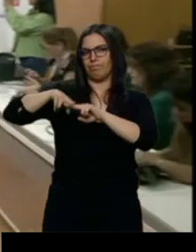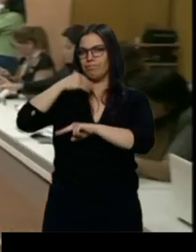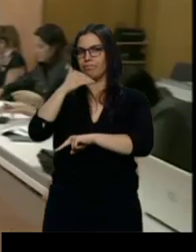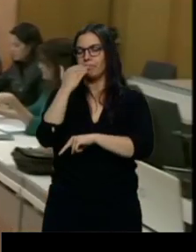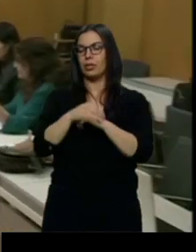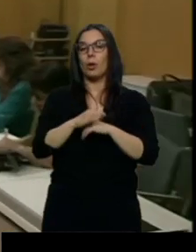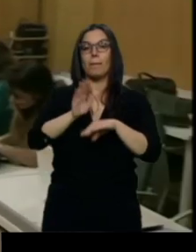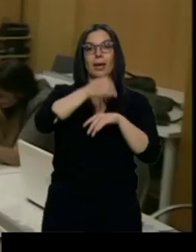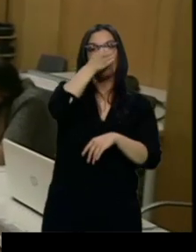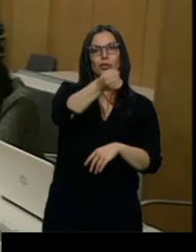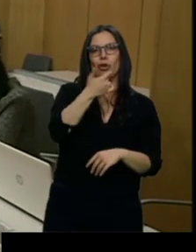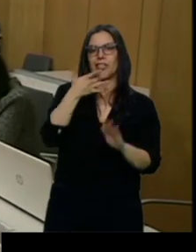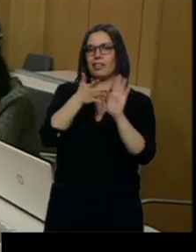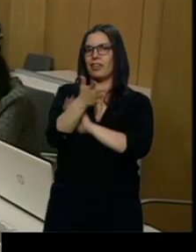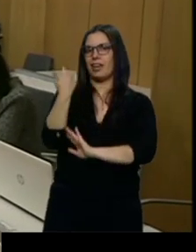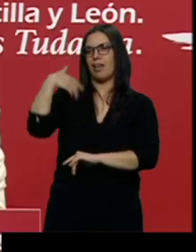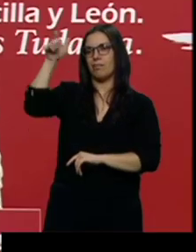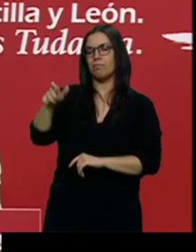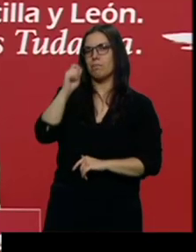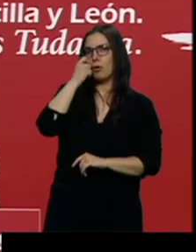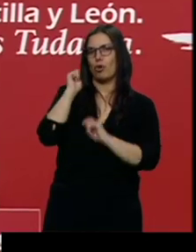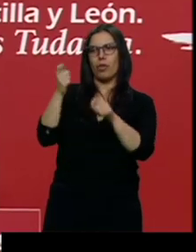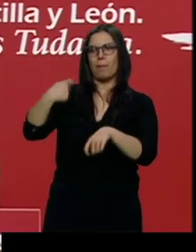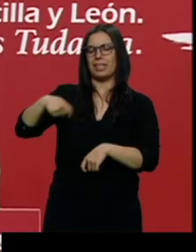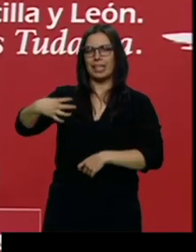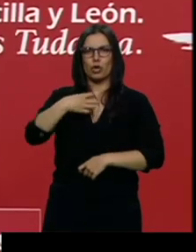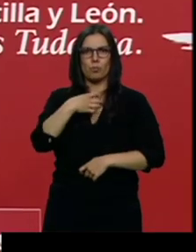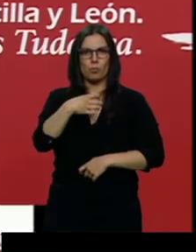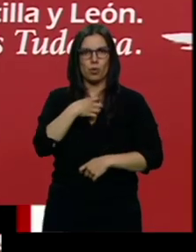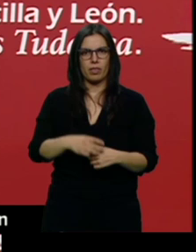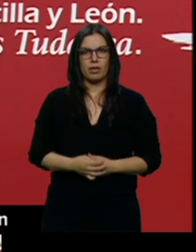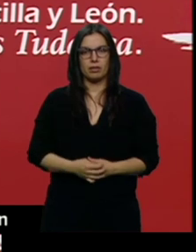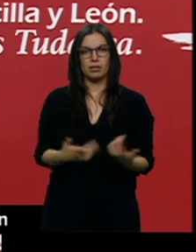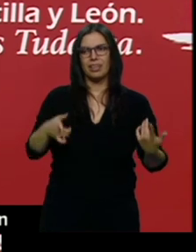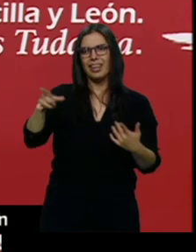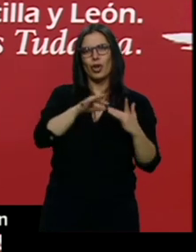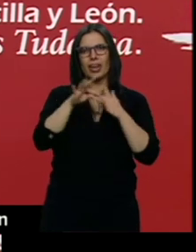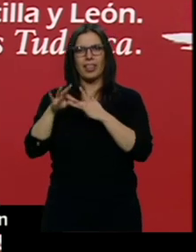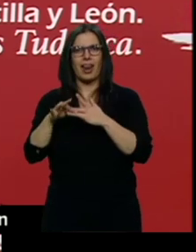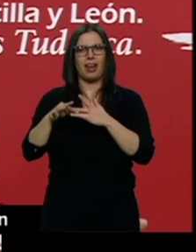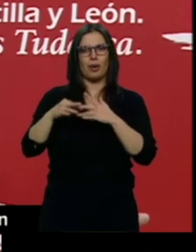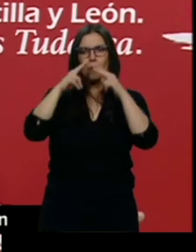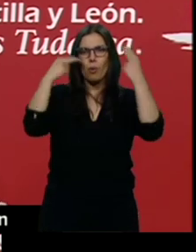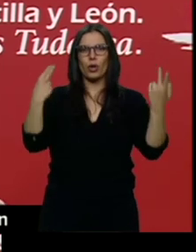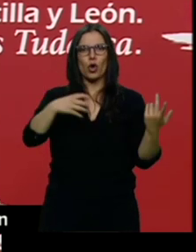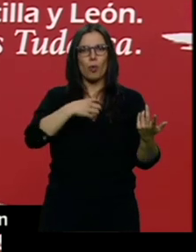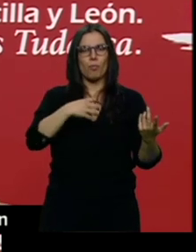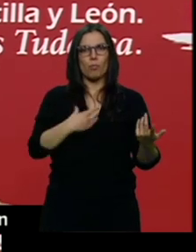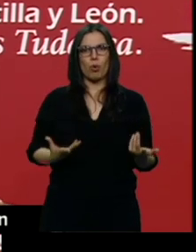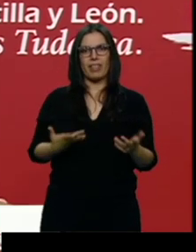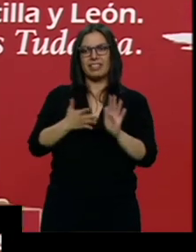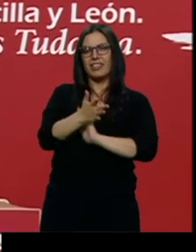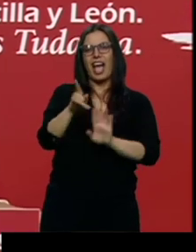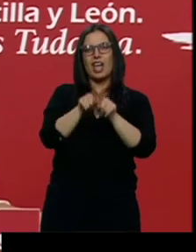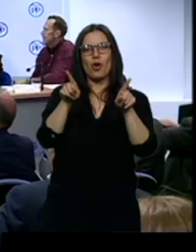no está legitimado para gobernar en Castilla y León. No pueden ponerse al frente de lo público, sería poner al zorro a